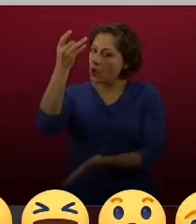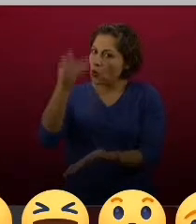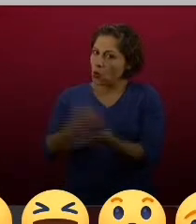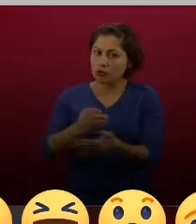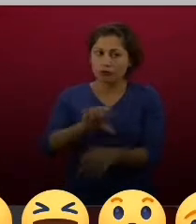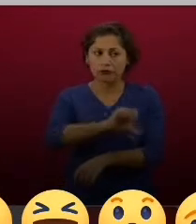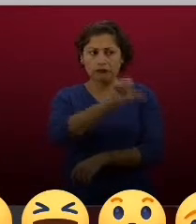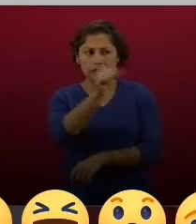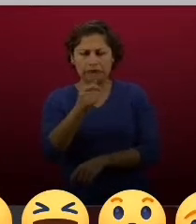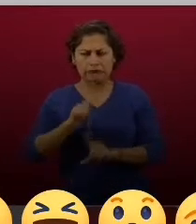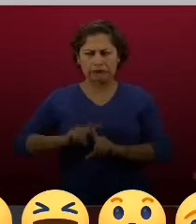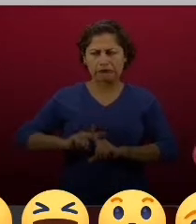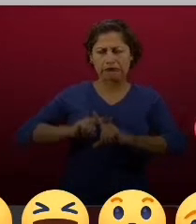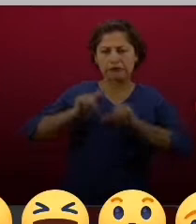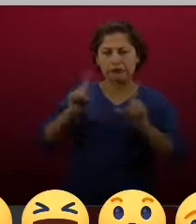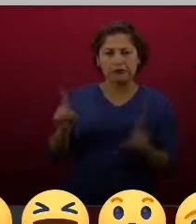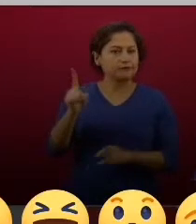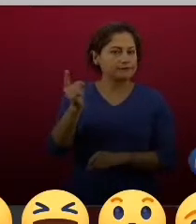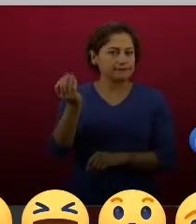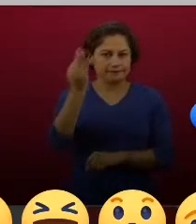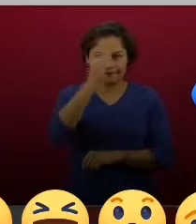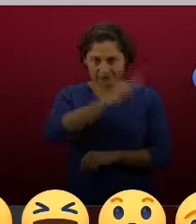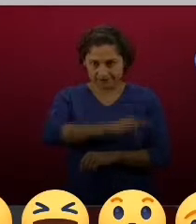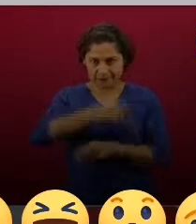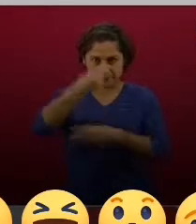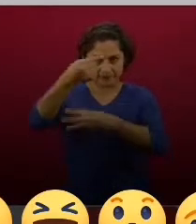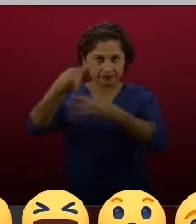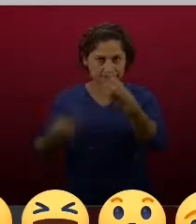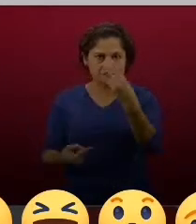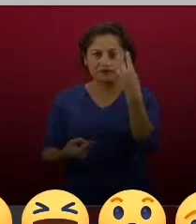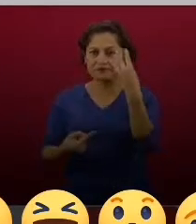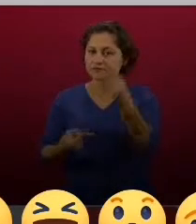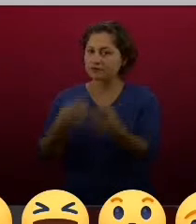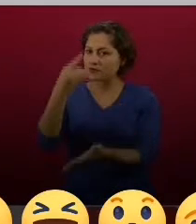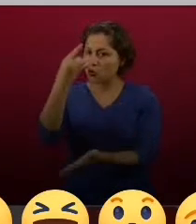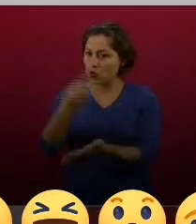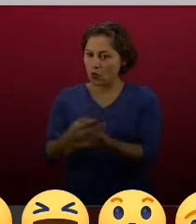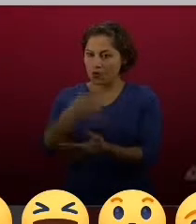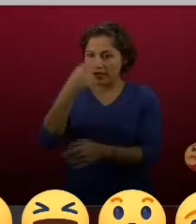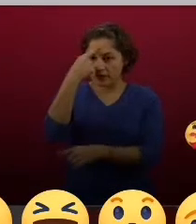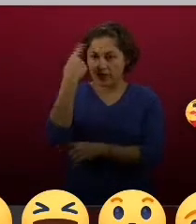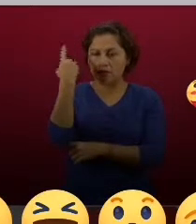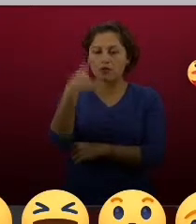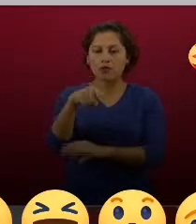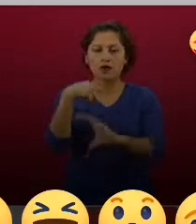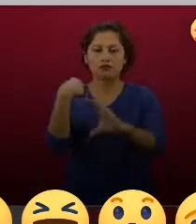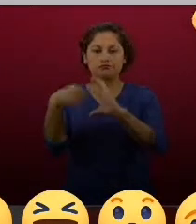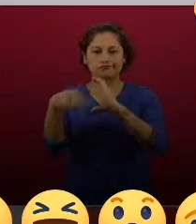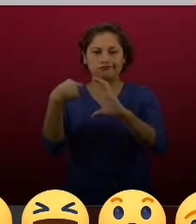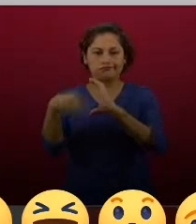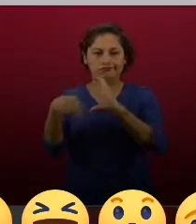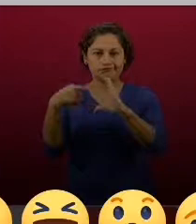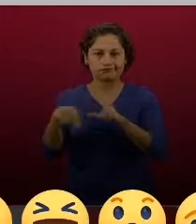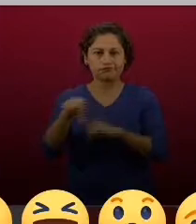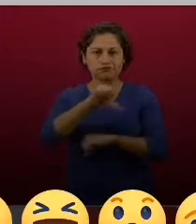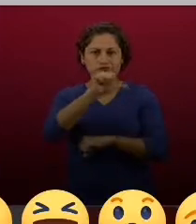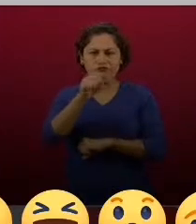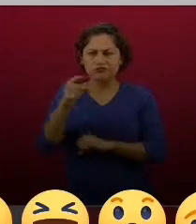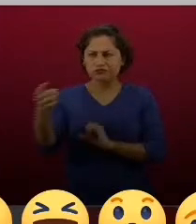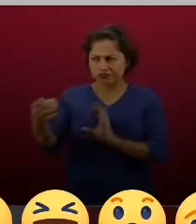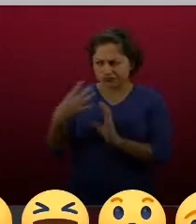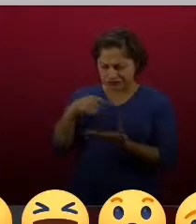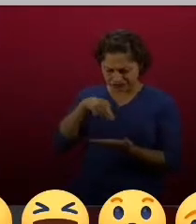.mx, servicios arroba infonavit, boletines arroba infonavit. Cualquier otra dirección de correo electrónico no es válida,